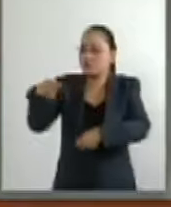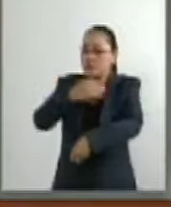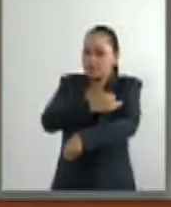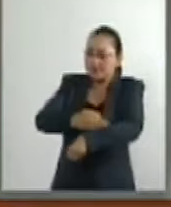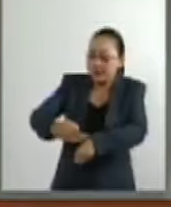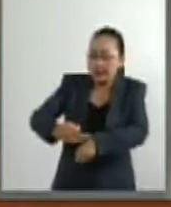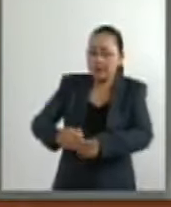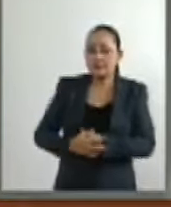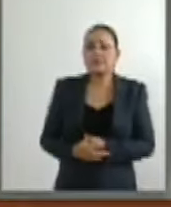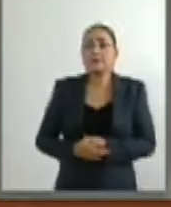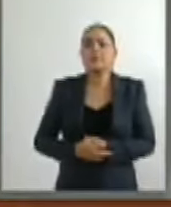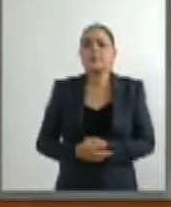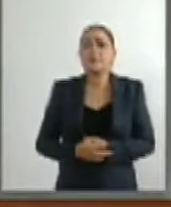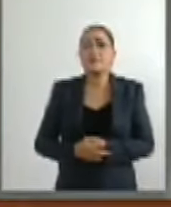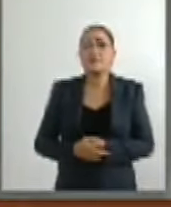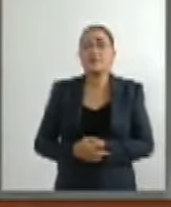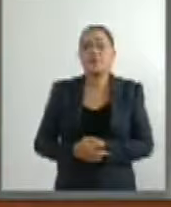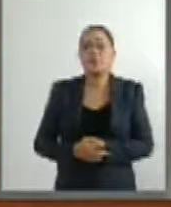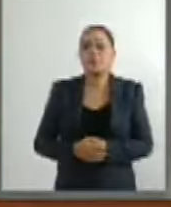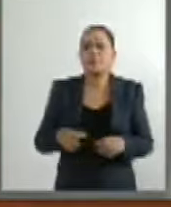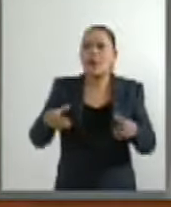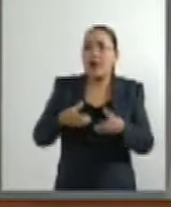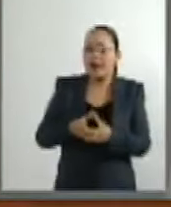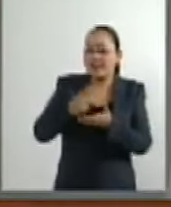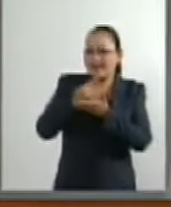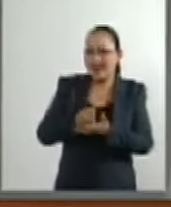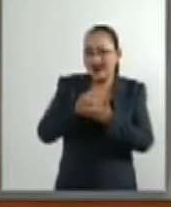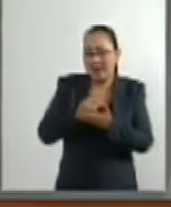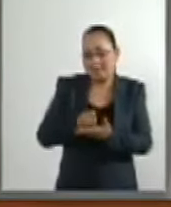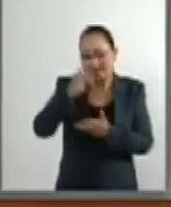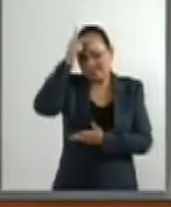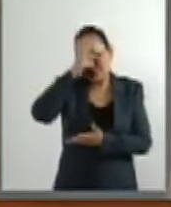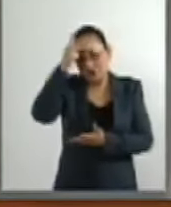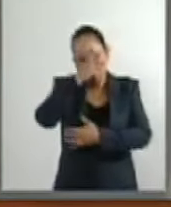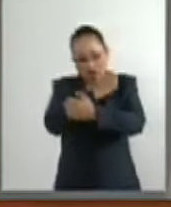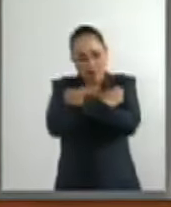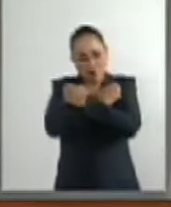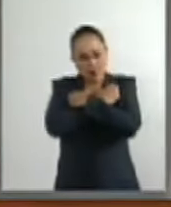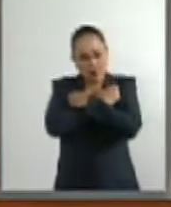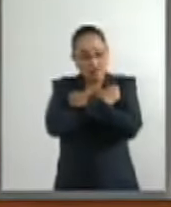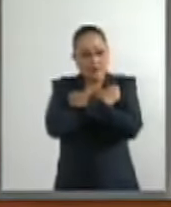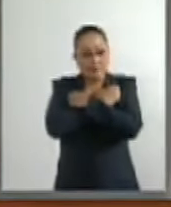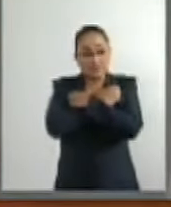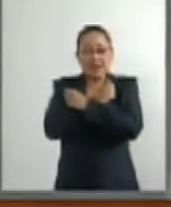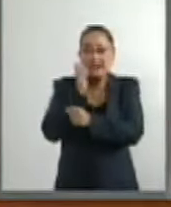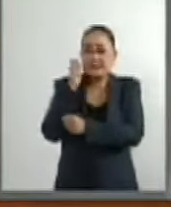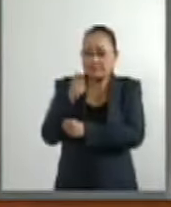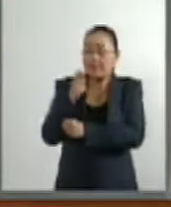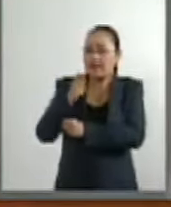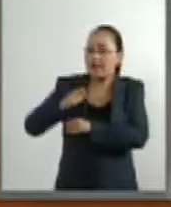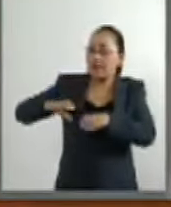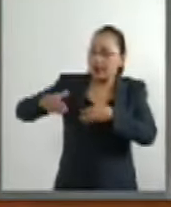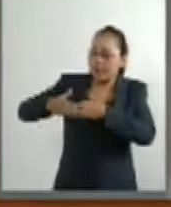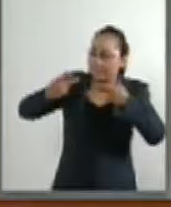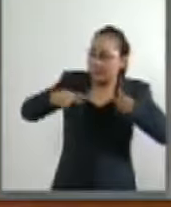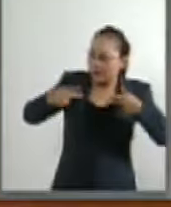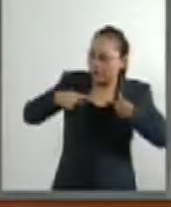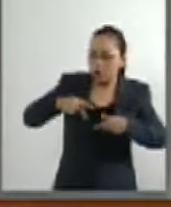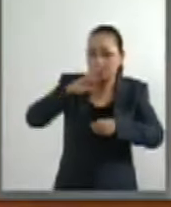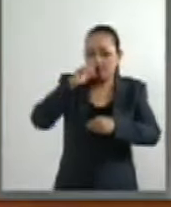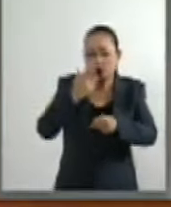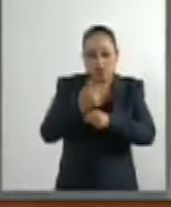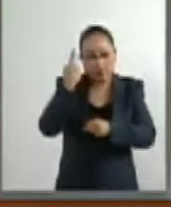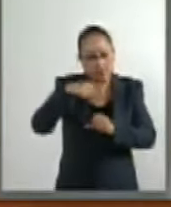La orientación psicoeducativa permitirá que los cuidadores adquieran información sobre los